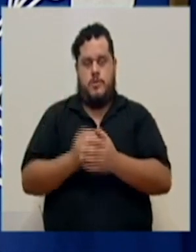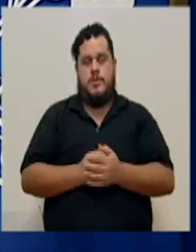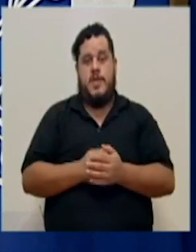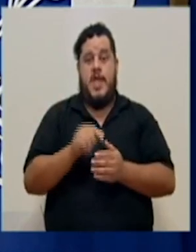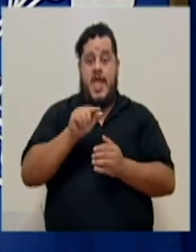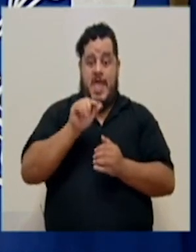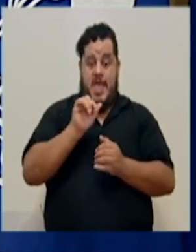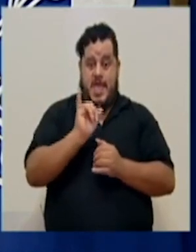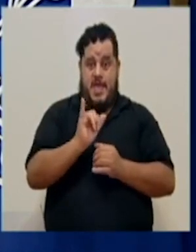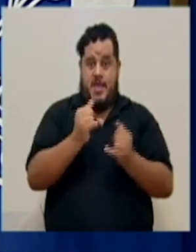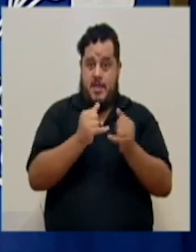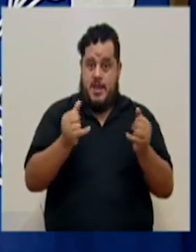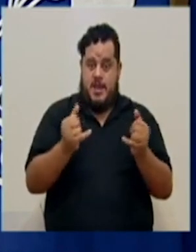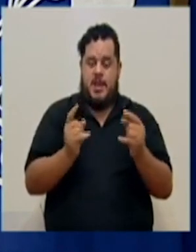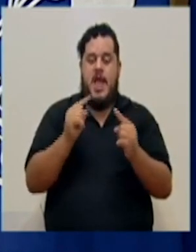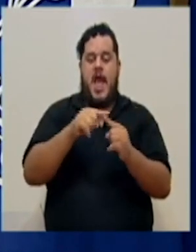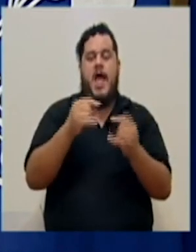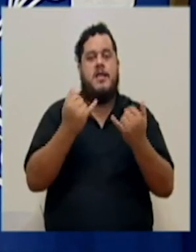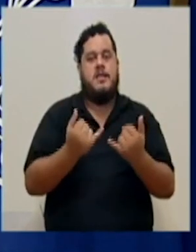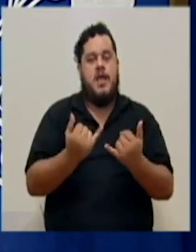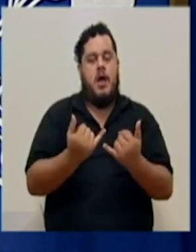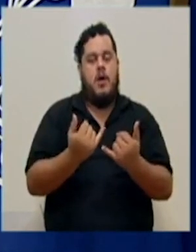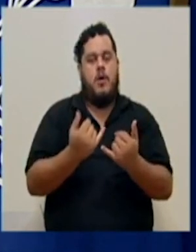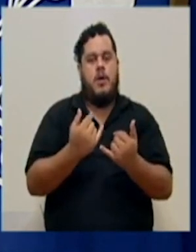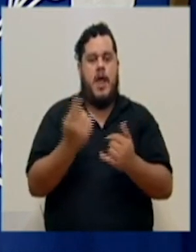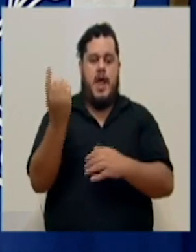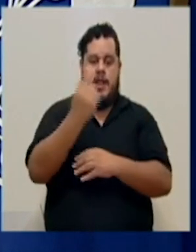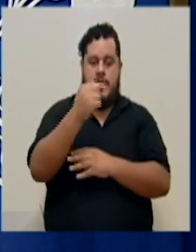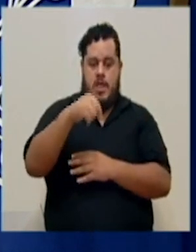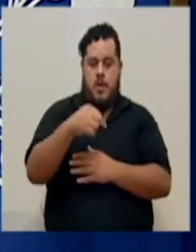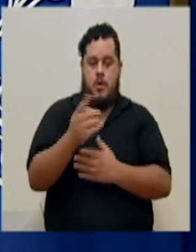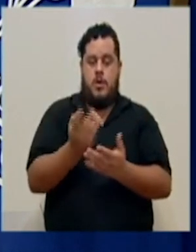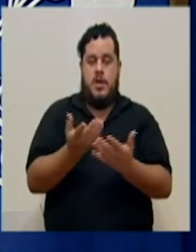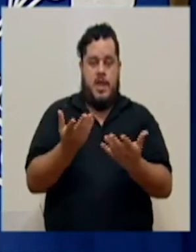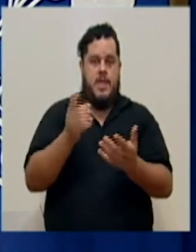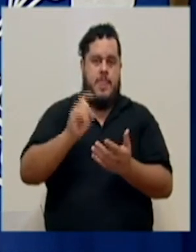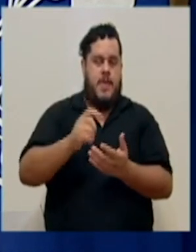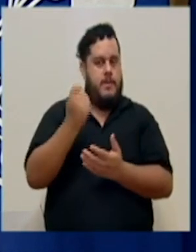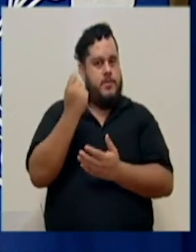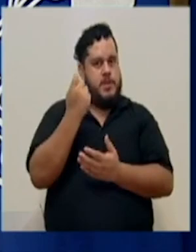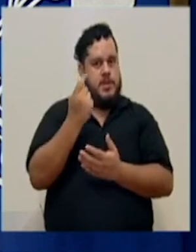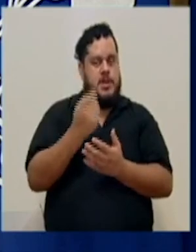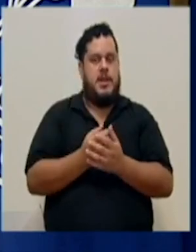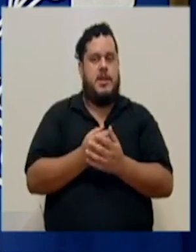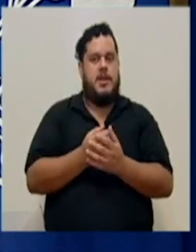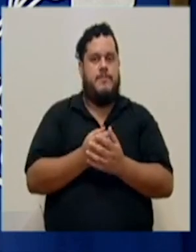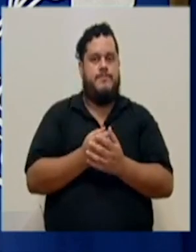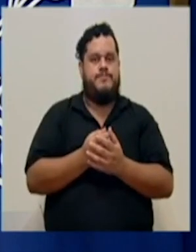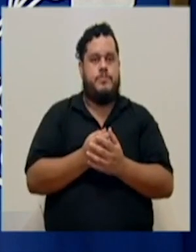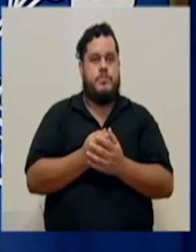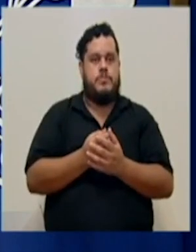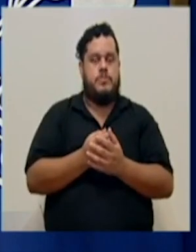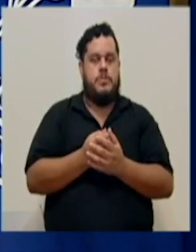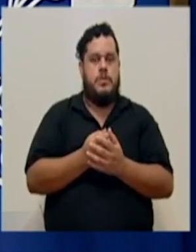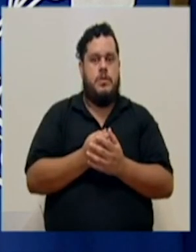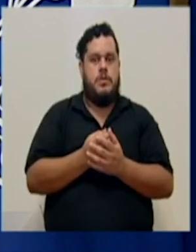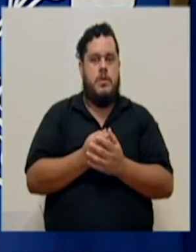la comisión lleva hasta la fecha, y se tendrá que, pues, comprender que ante la